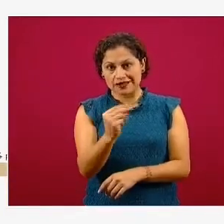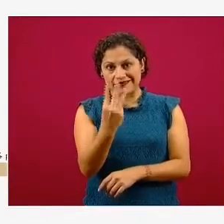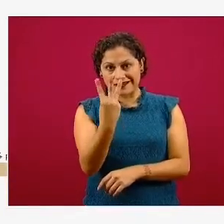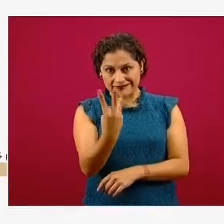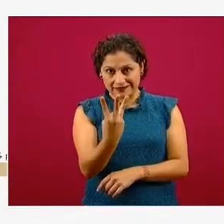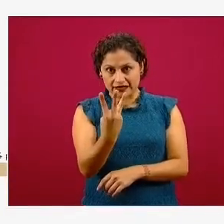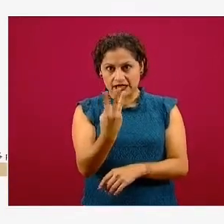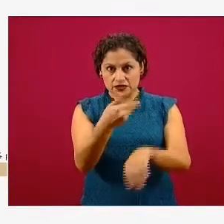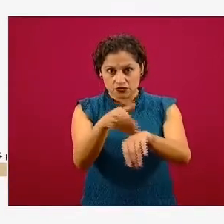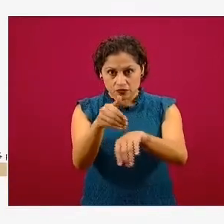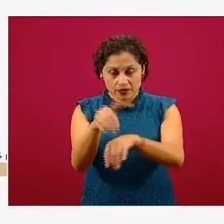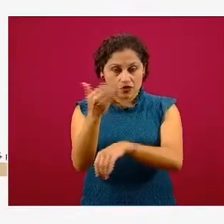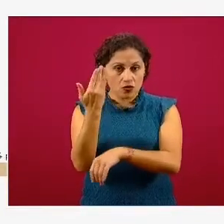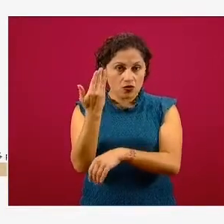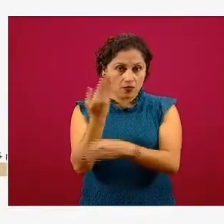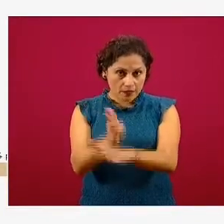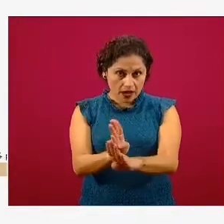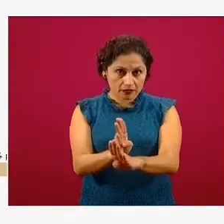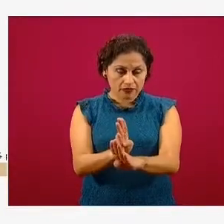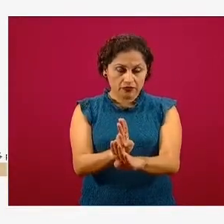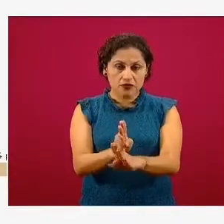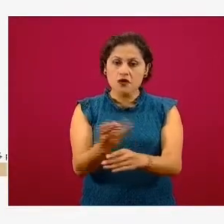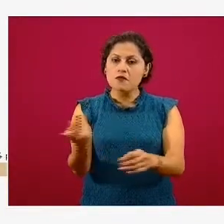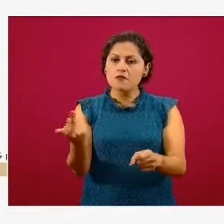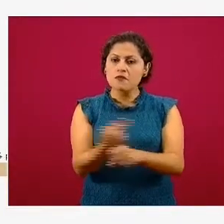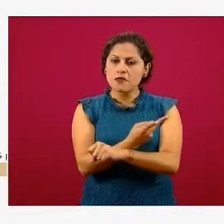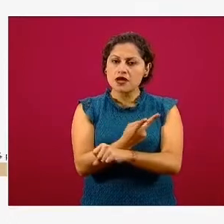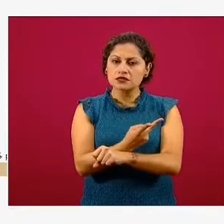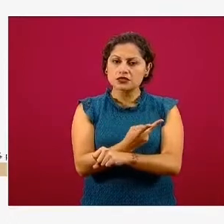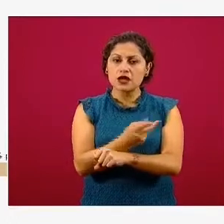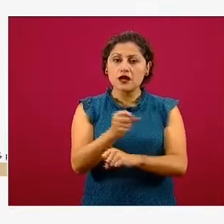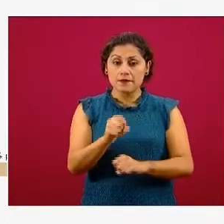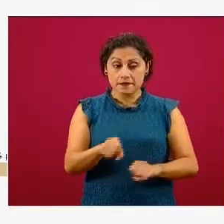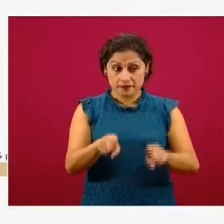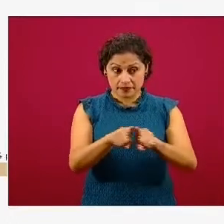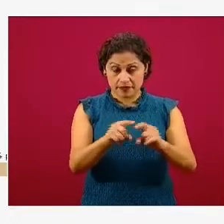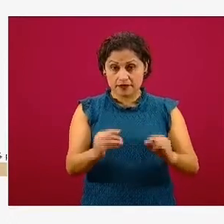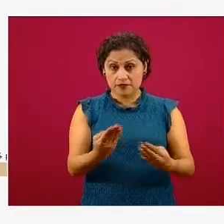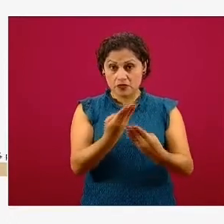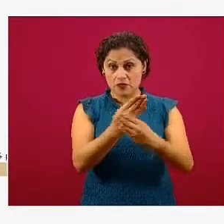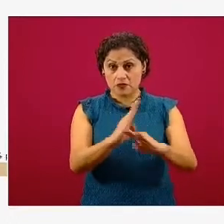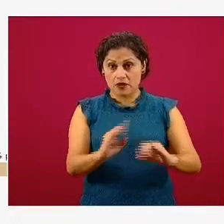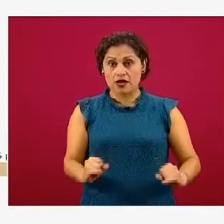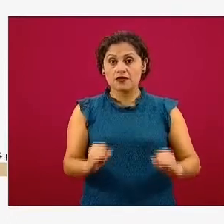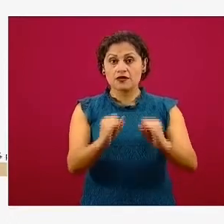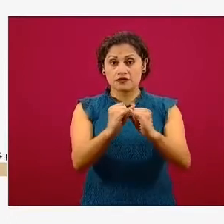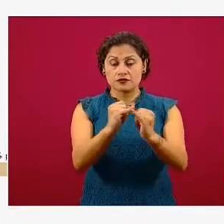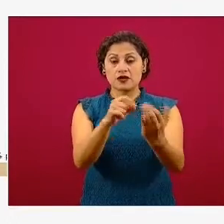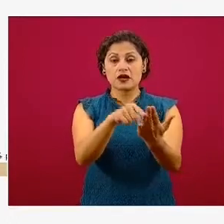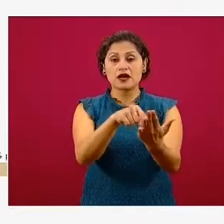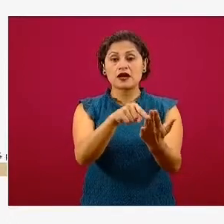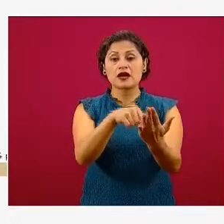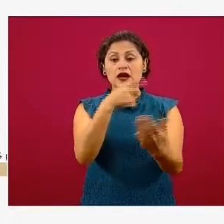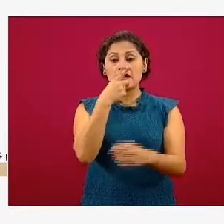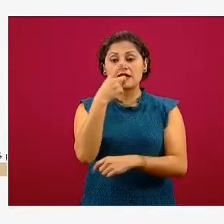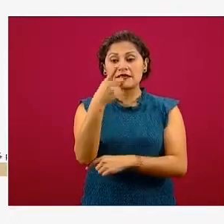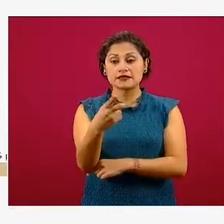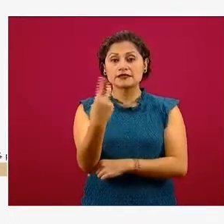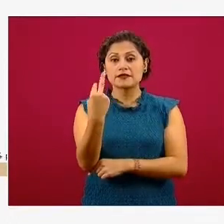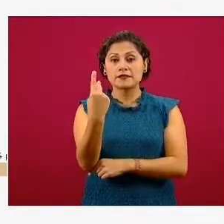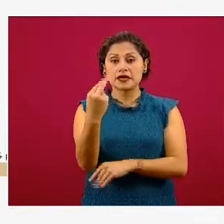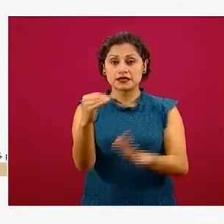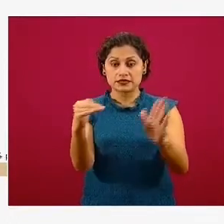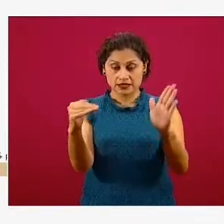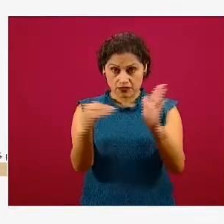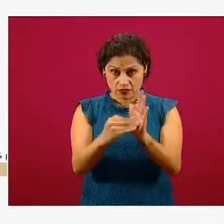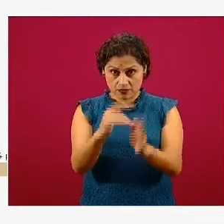lo que sucedió es que la institución financiera reporta que los 25 mil pesos que